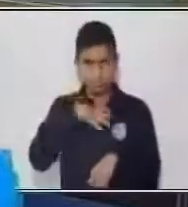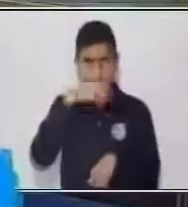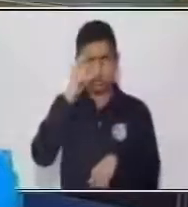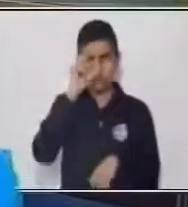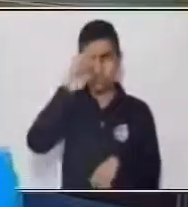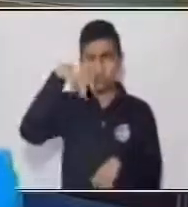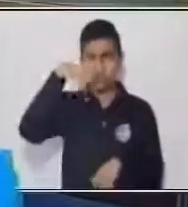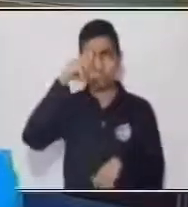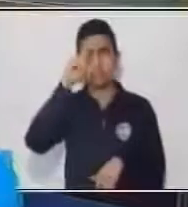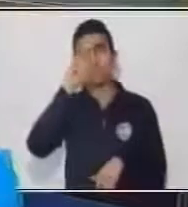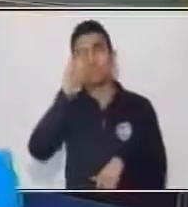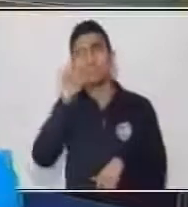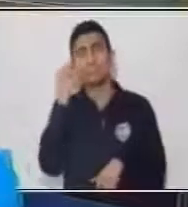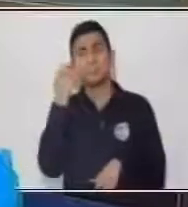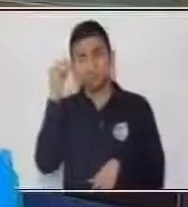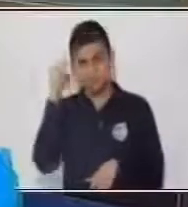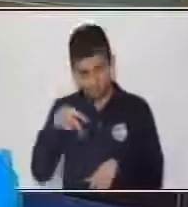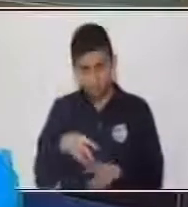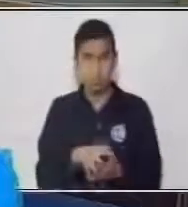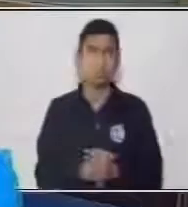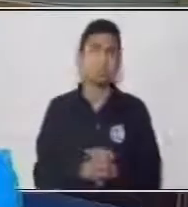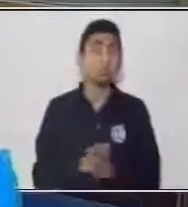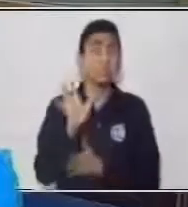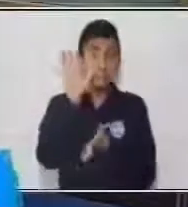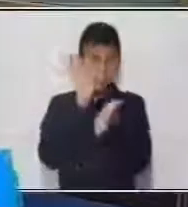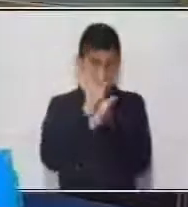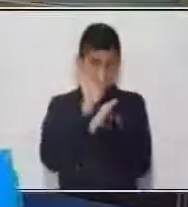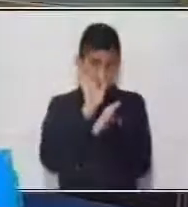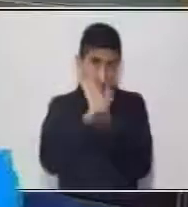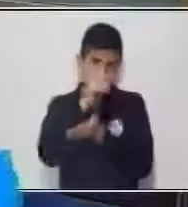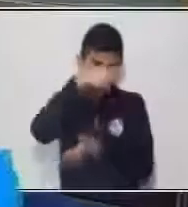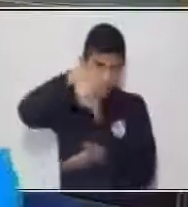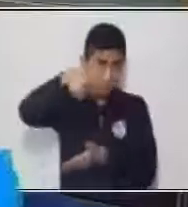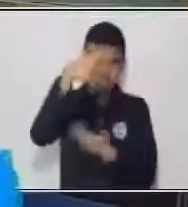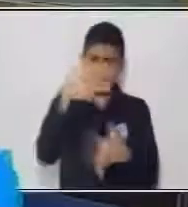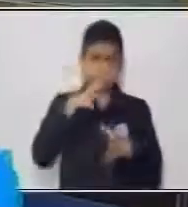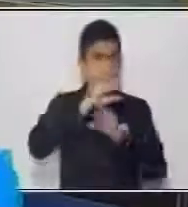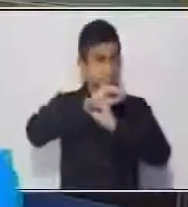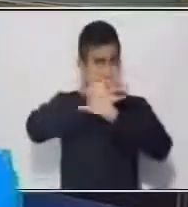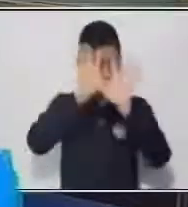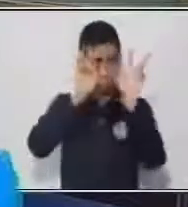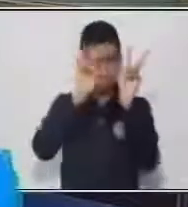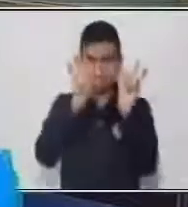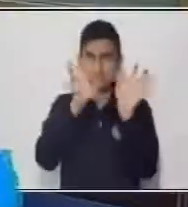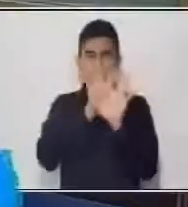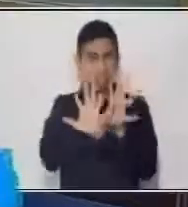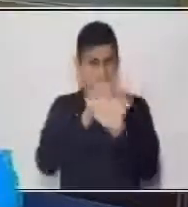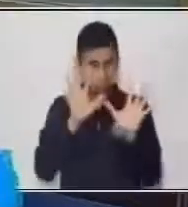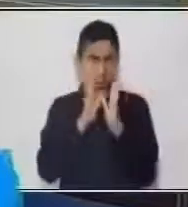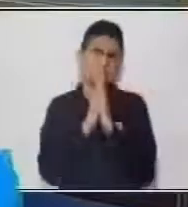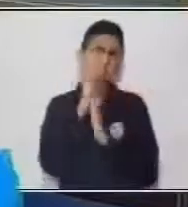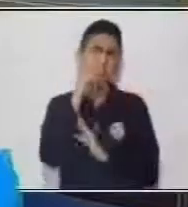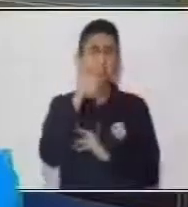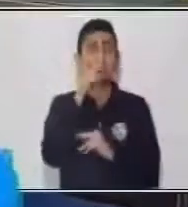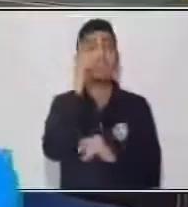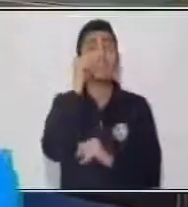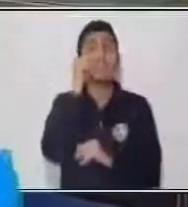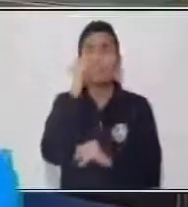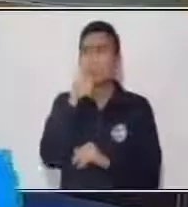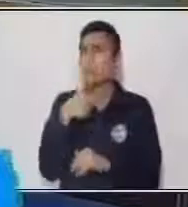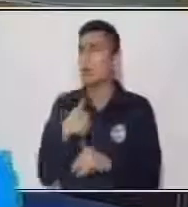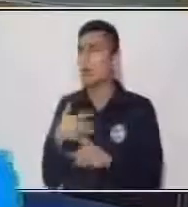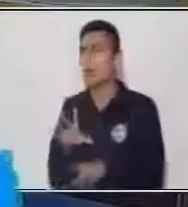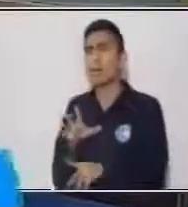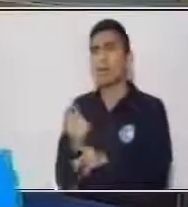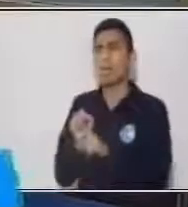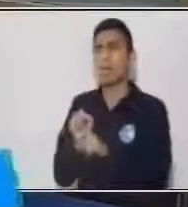investigado. Entonces, yo espero que te hayan quedado claros los temas y te invito a que no dejes que tu curiosidad tenga límite